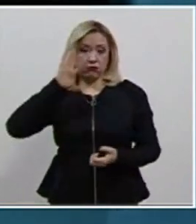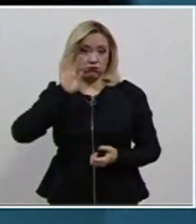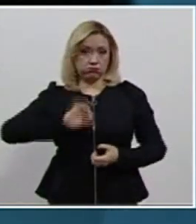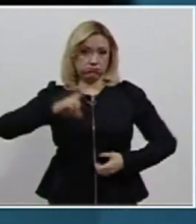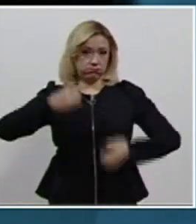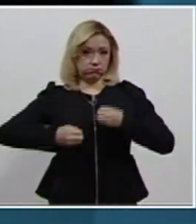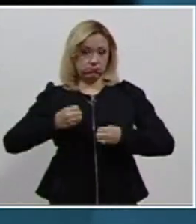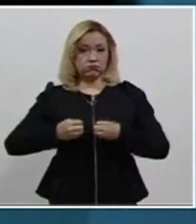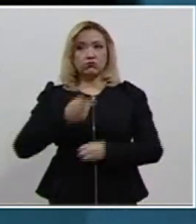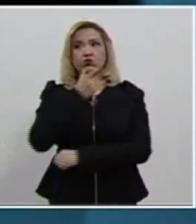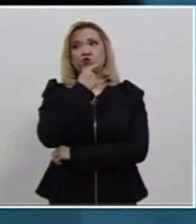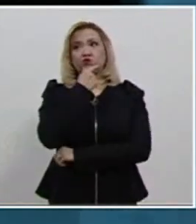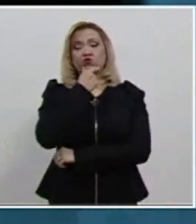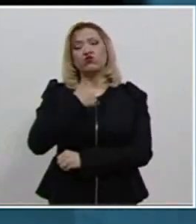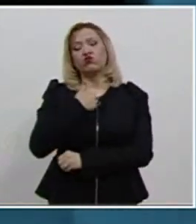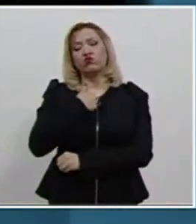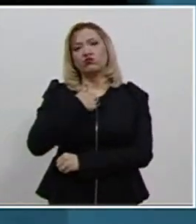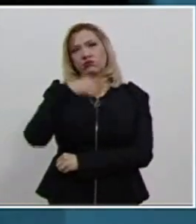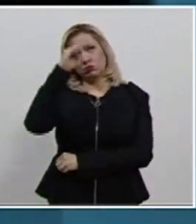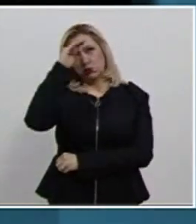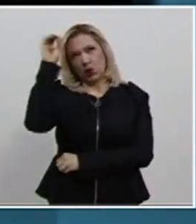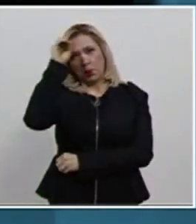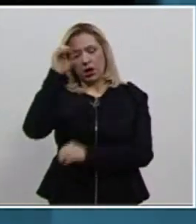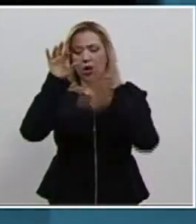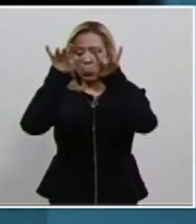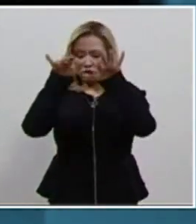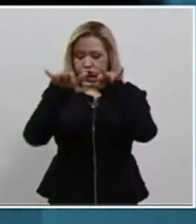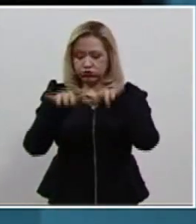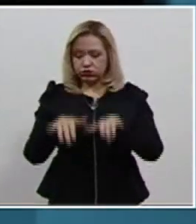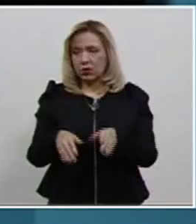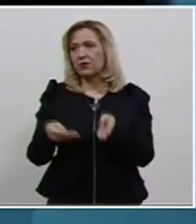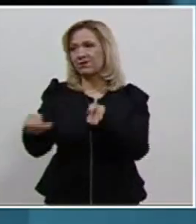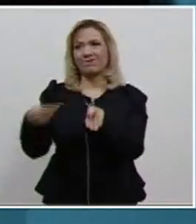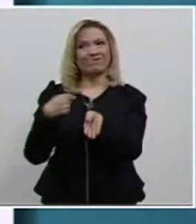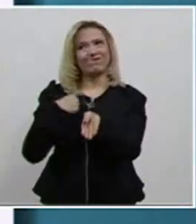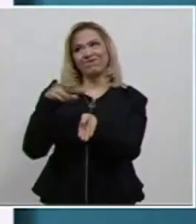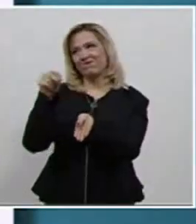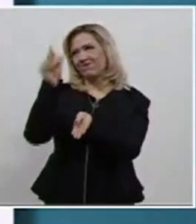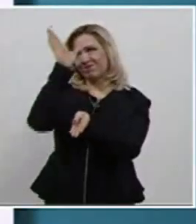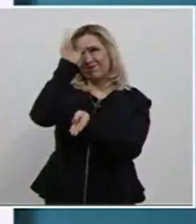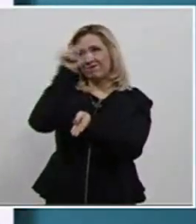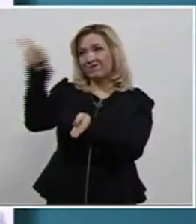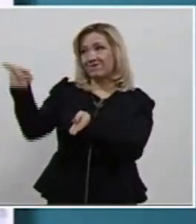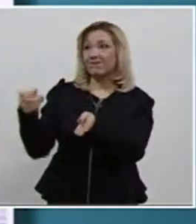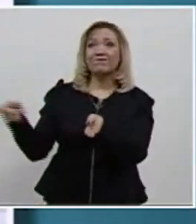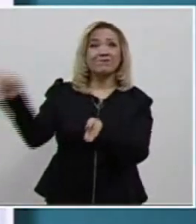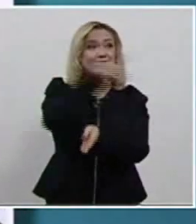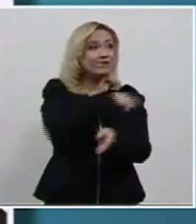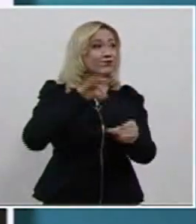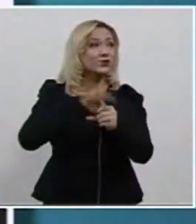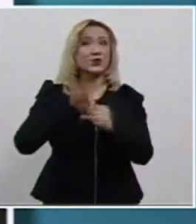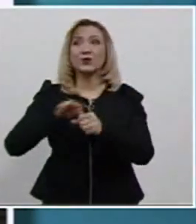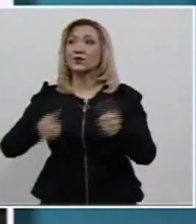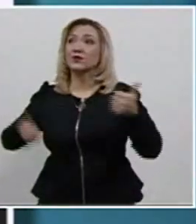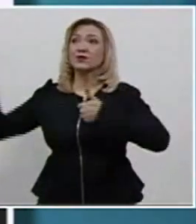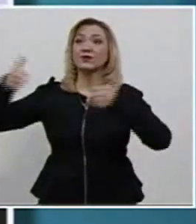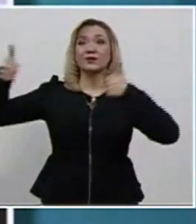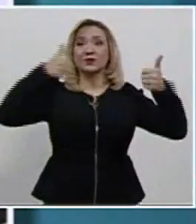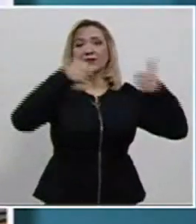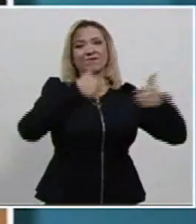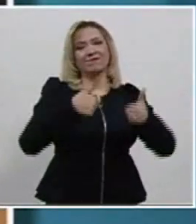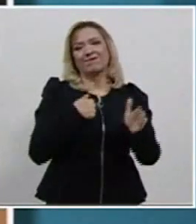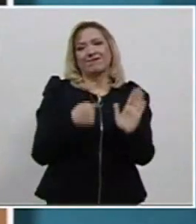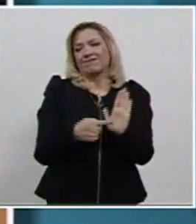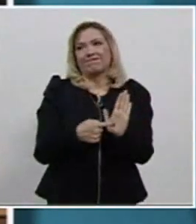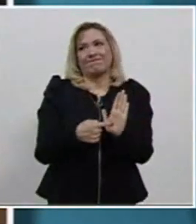formula por escrito para hacer valer su disconformidad con la solución dada por la mayoría en un caso concreto, así